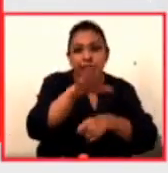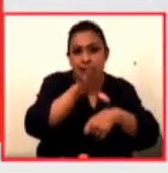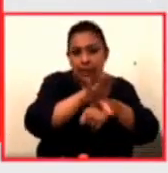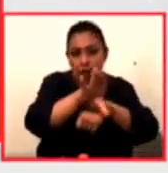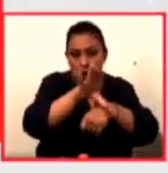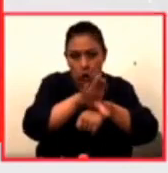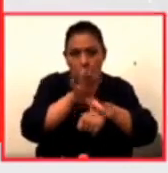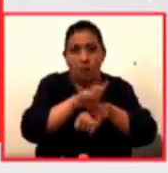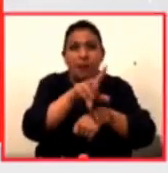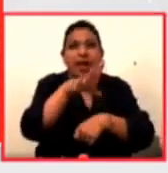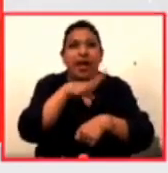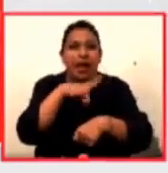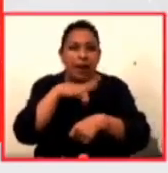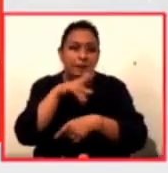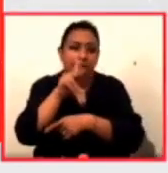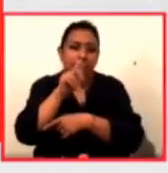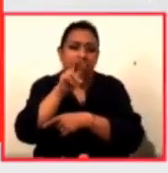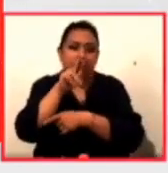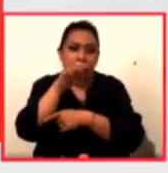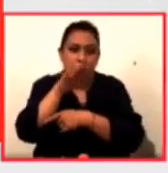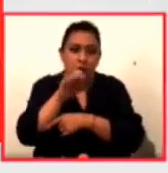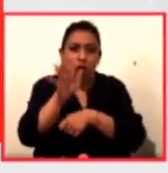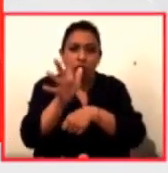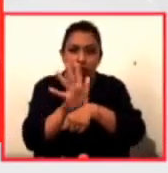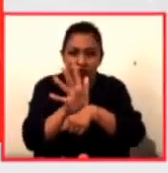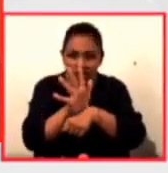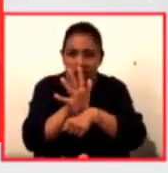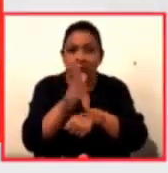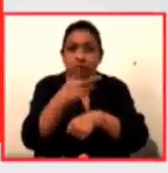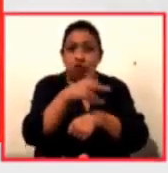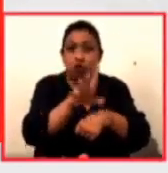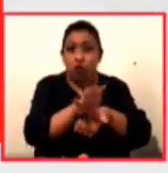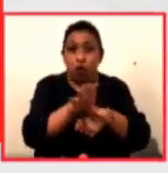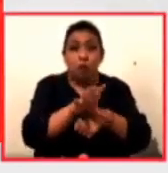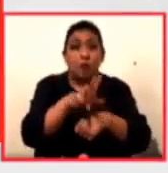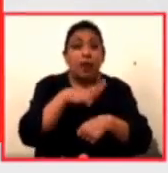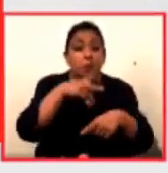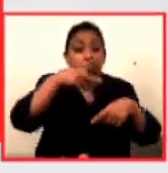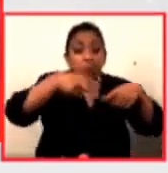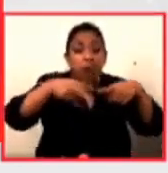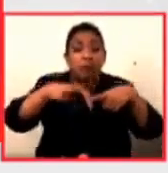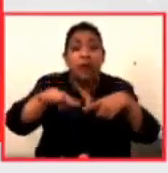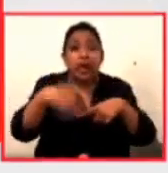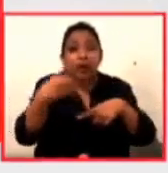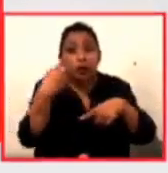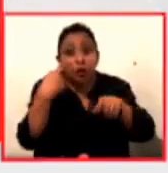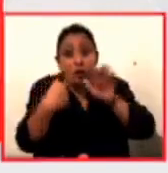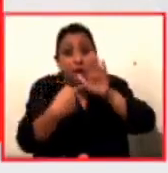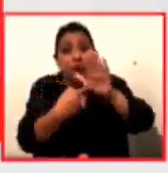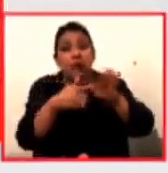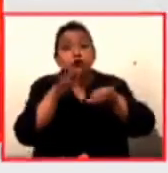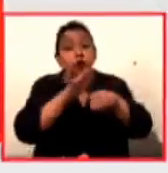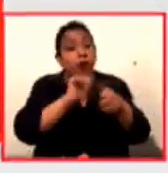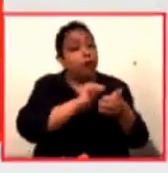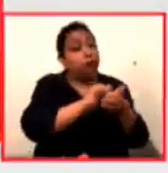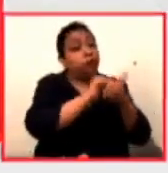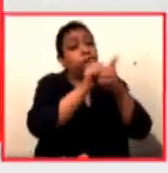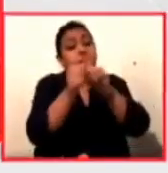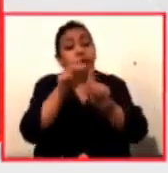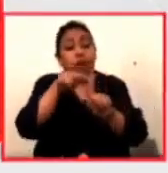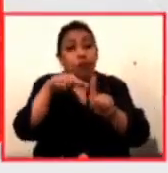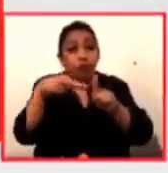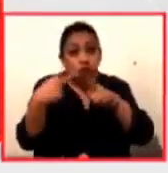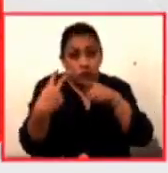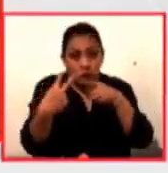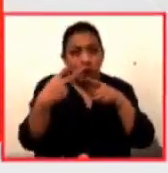Patrimonio Fílmico Colombiano. A lo largo de 14 episodios se ofrece una mirada audiovisual a la evolución, visión, producción e